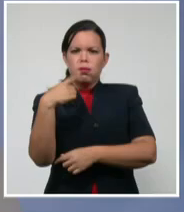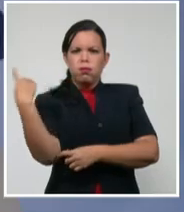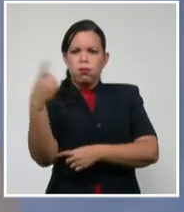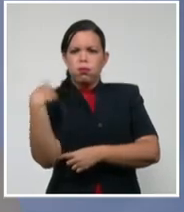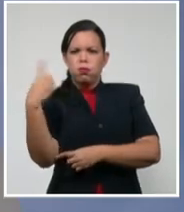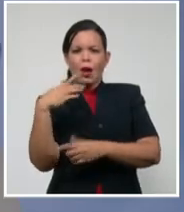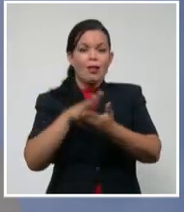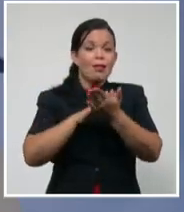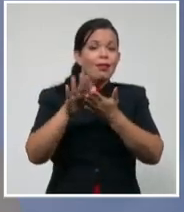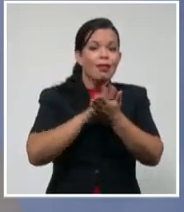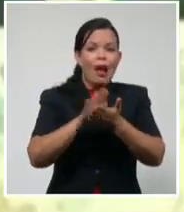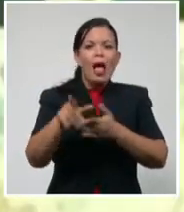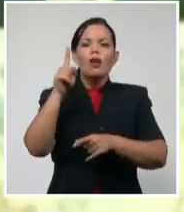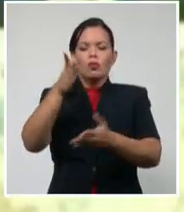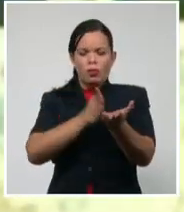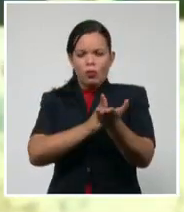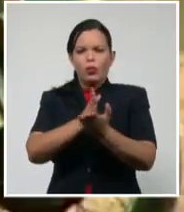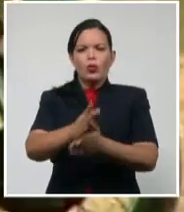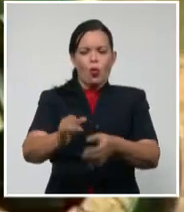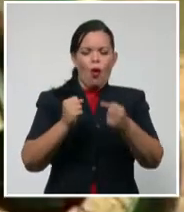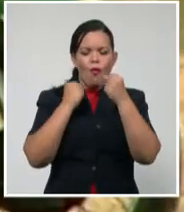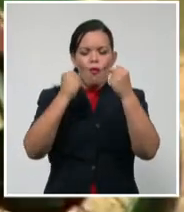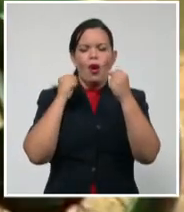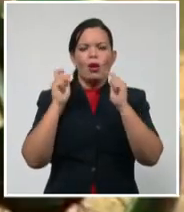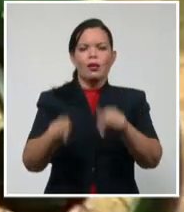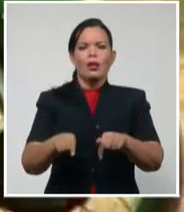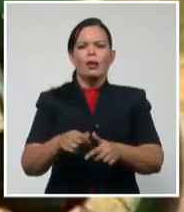protagonista geográfico de la cinematografía cubana.